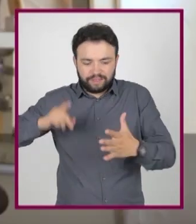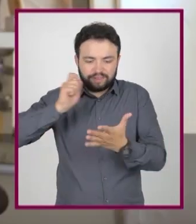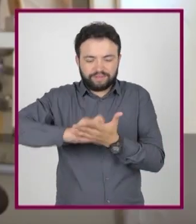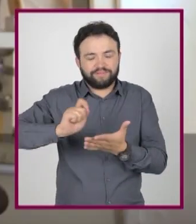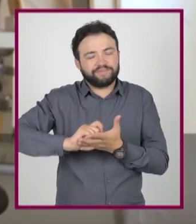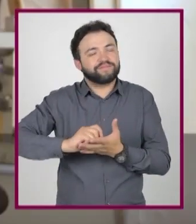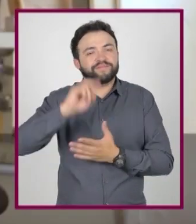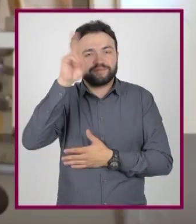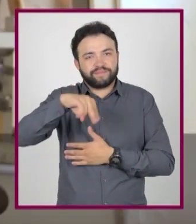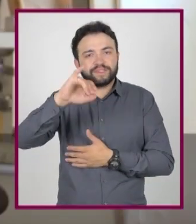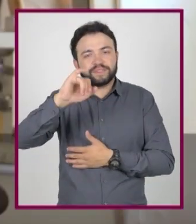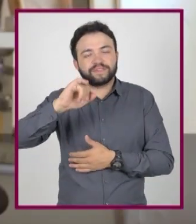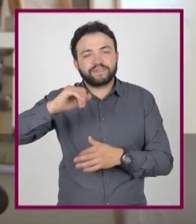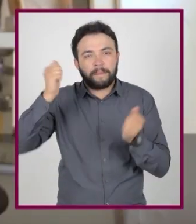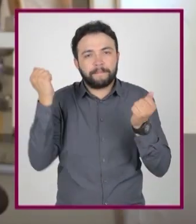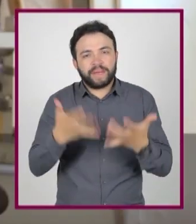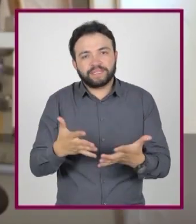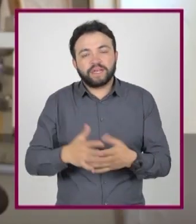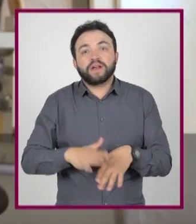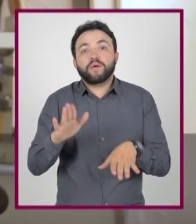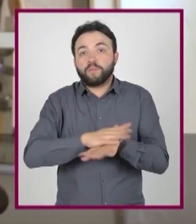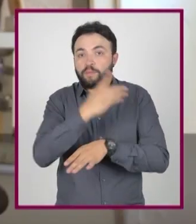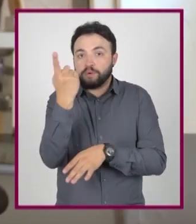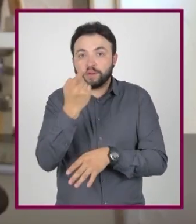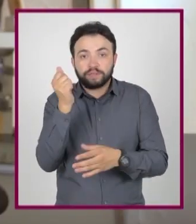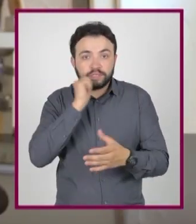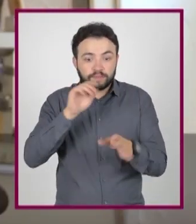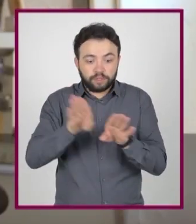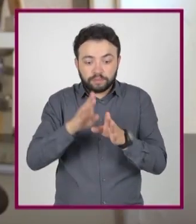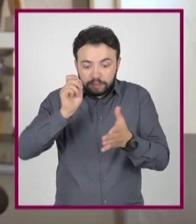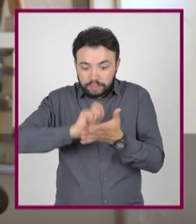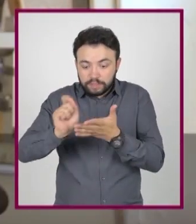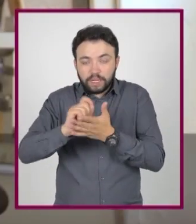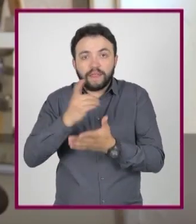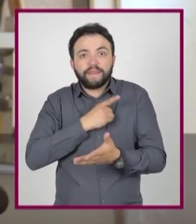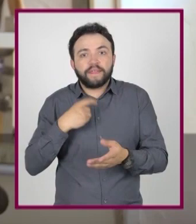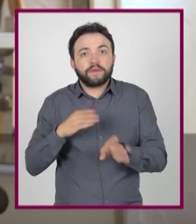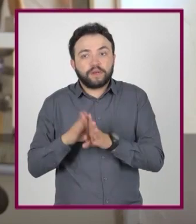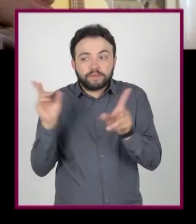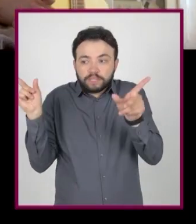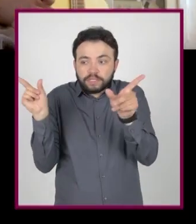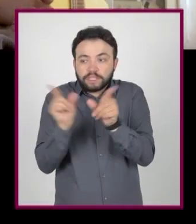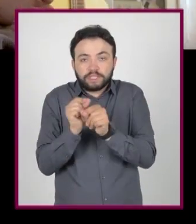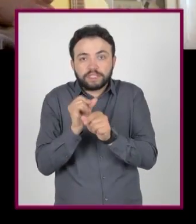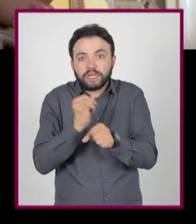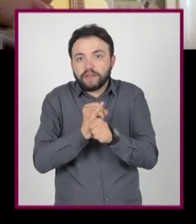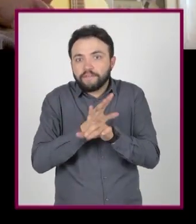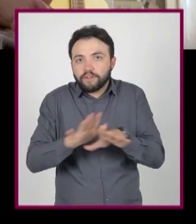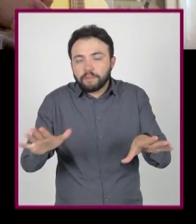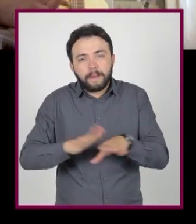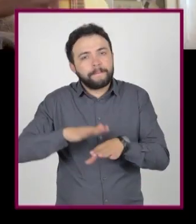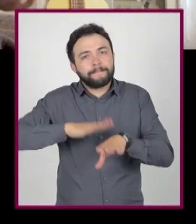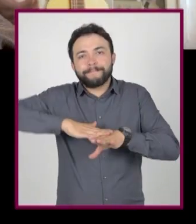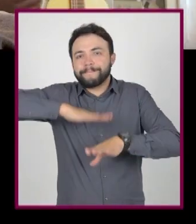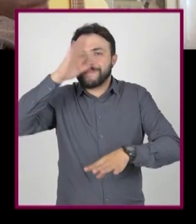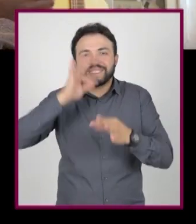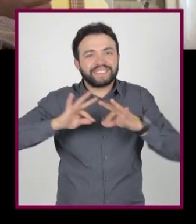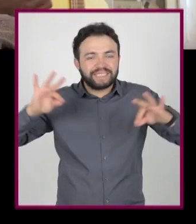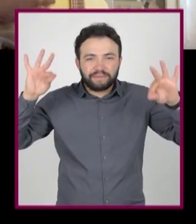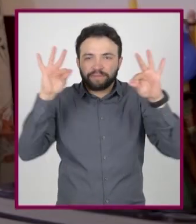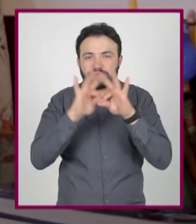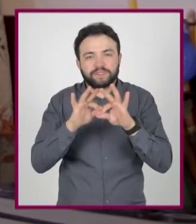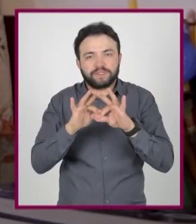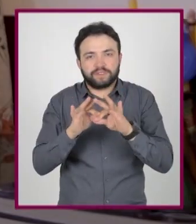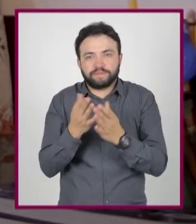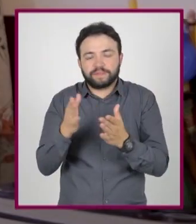mano. La neta es que sí es medio pesado. Por eso los apuntes deben de ser síntesis de información. Lo más importante. Eso